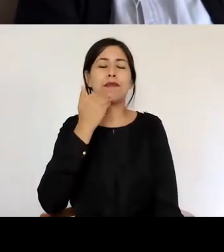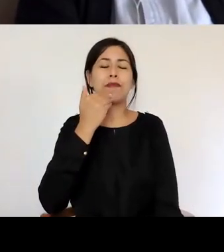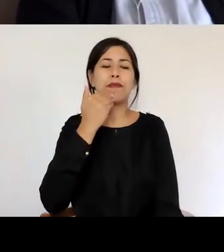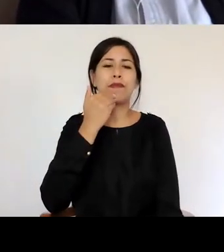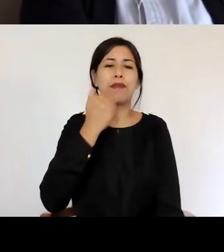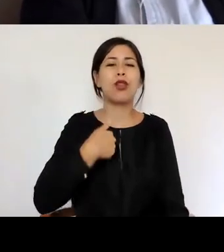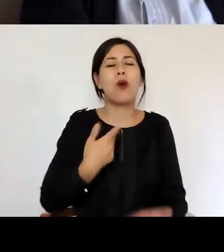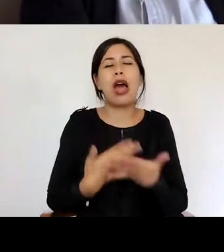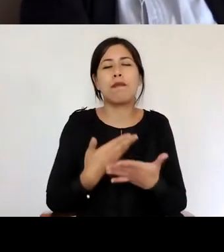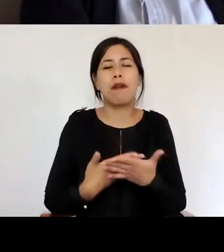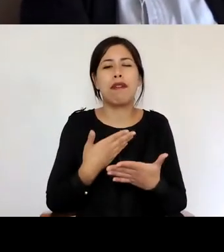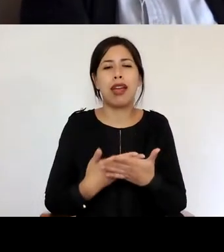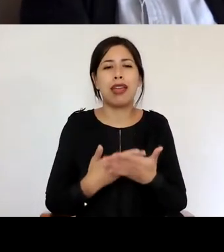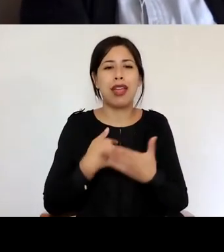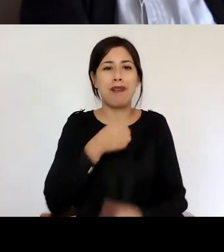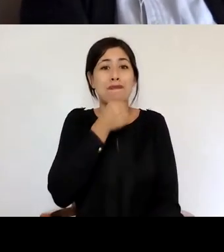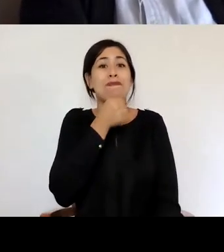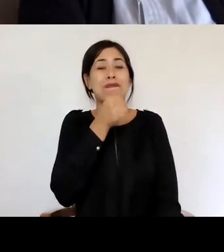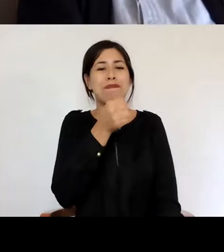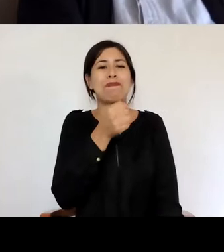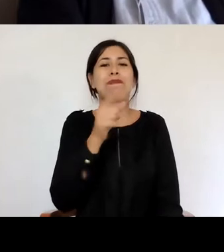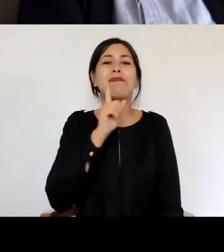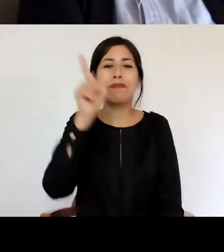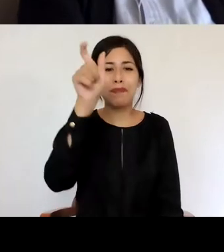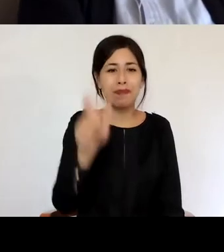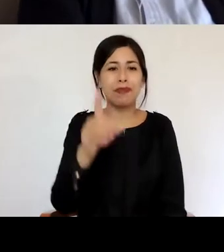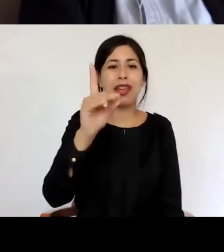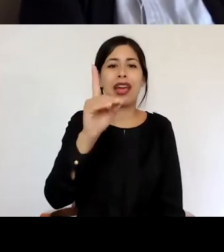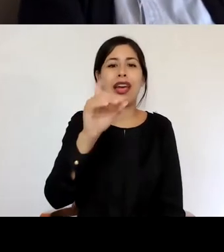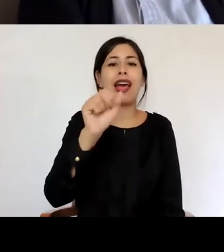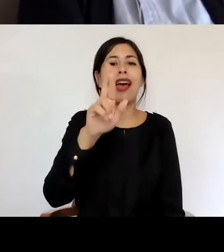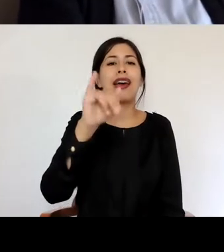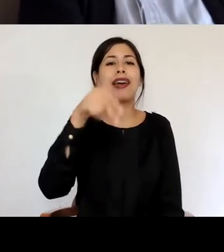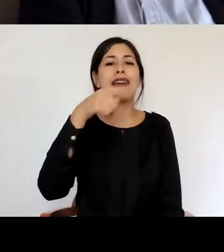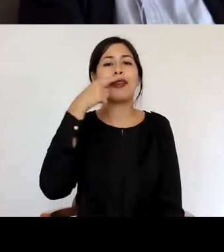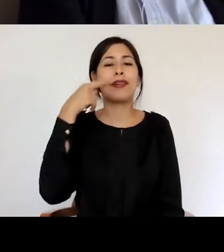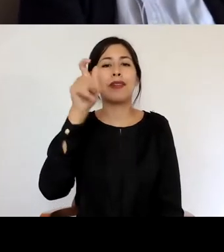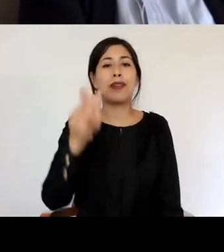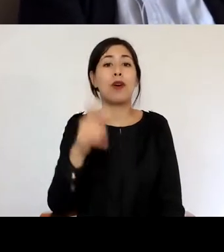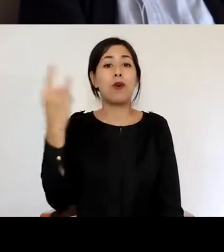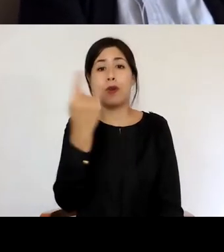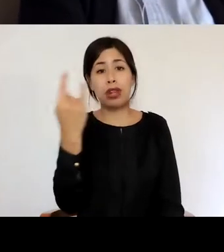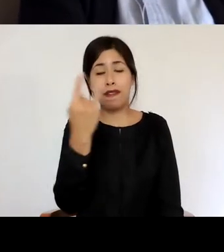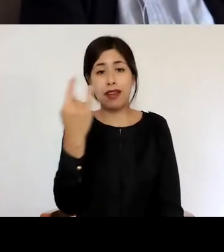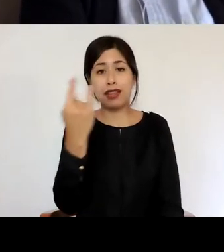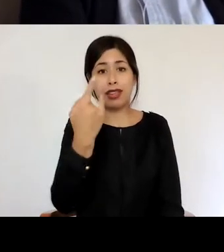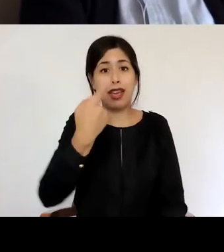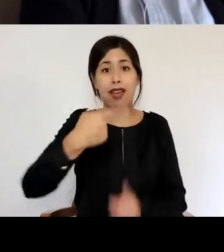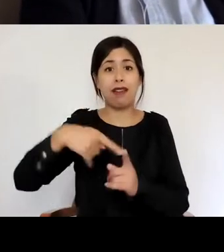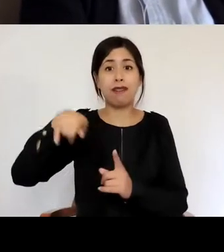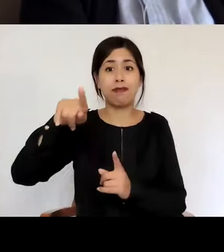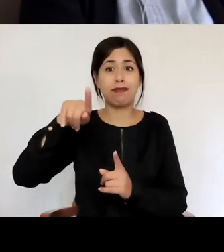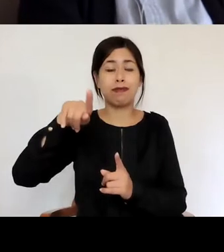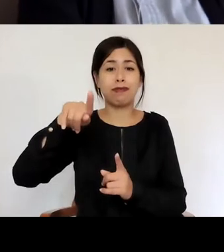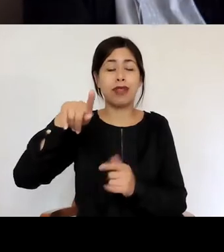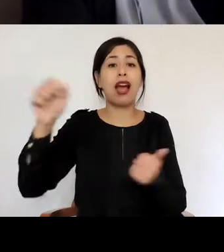el privilegio de tener el micrófono a Darín Casisque que es de la universidad de Delft que nos acompañó como